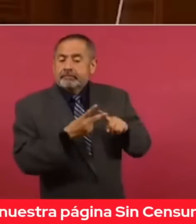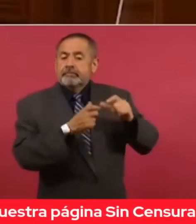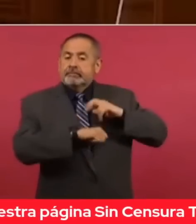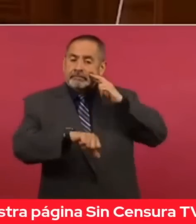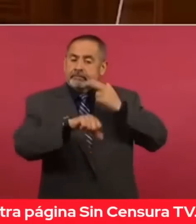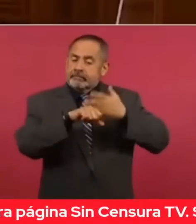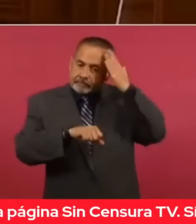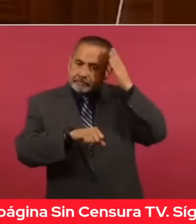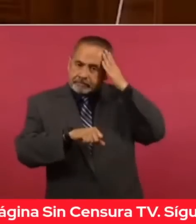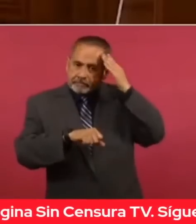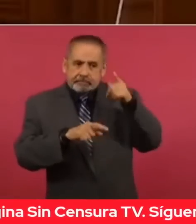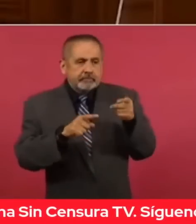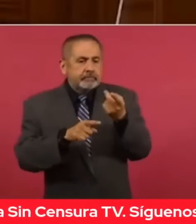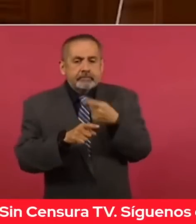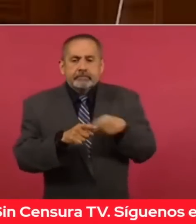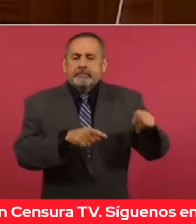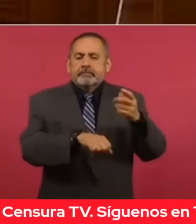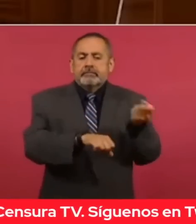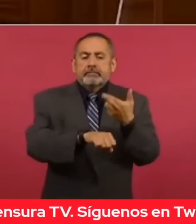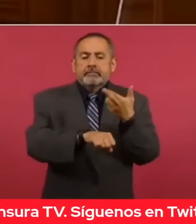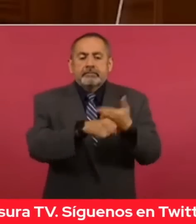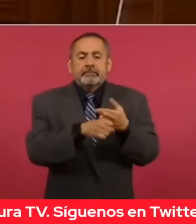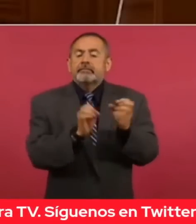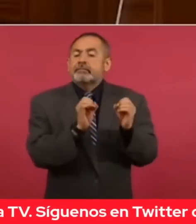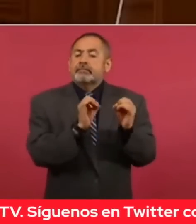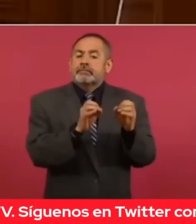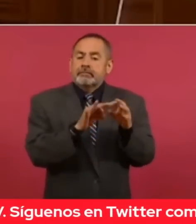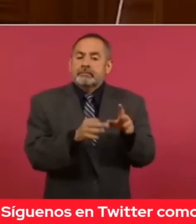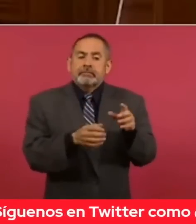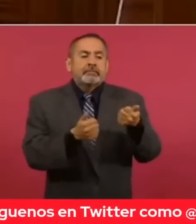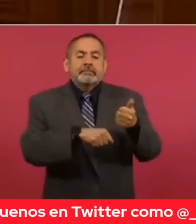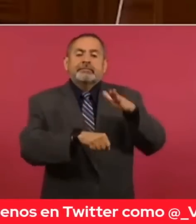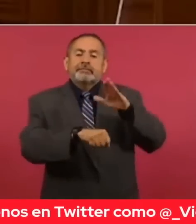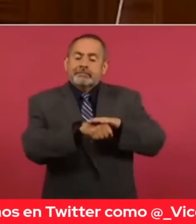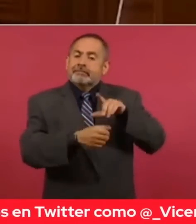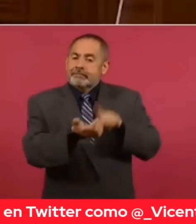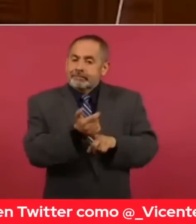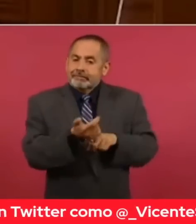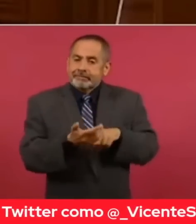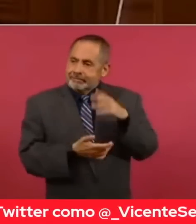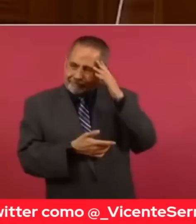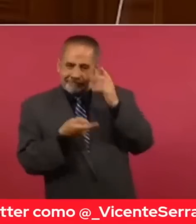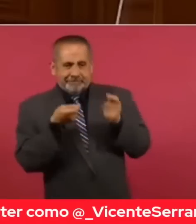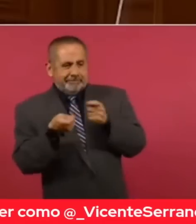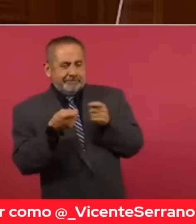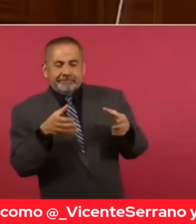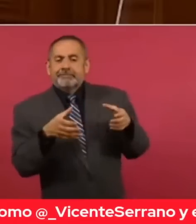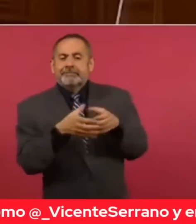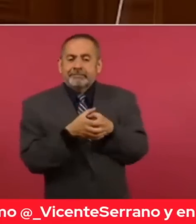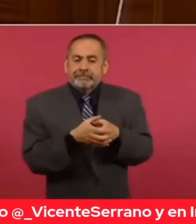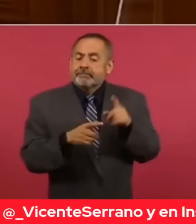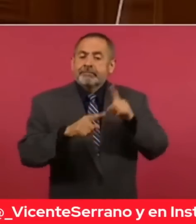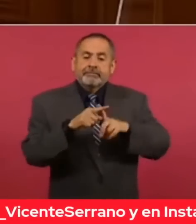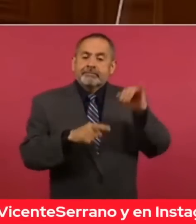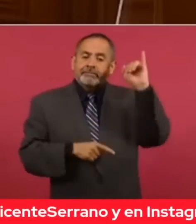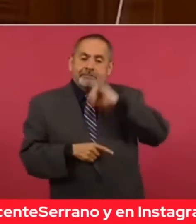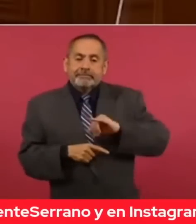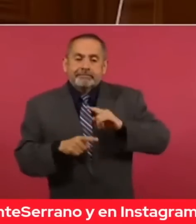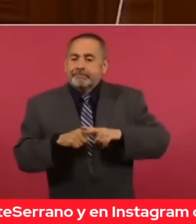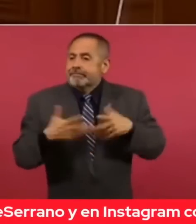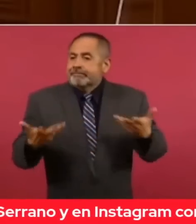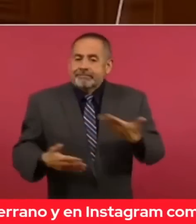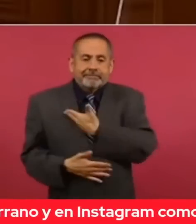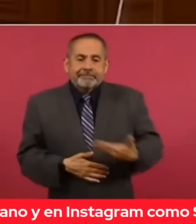titulares son secretarios del despacho de la Administración Pública Centralizada, cuyo jefe es el